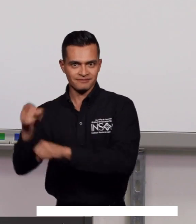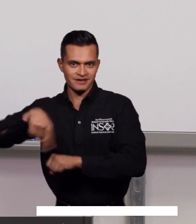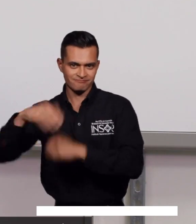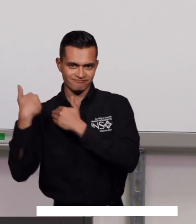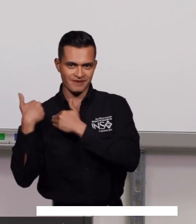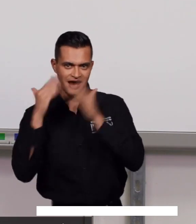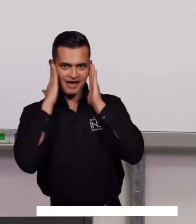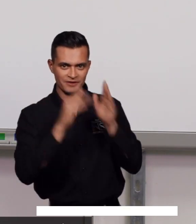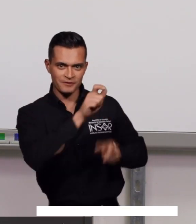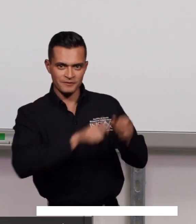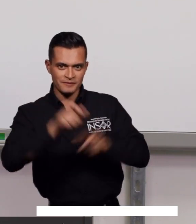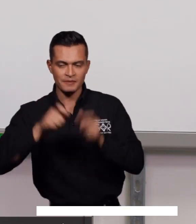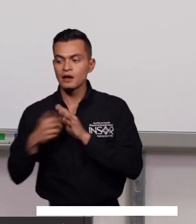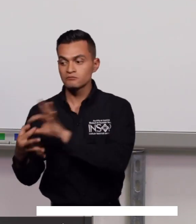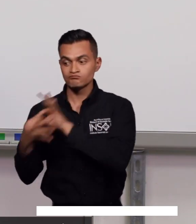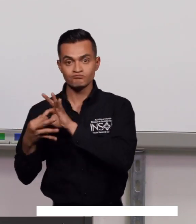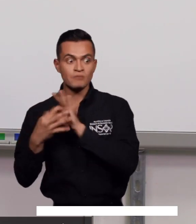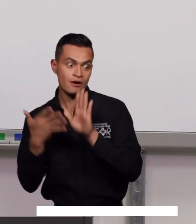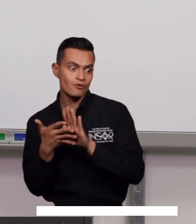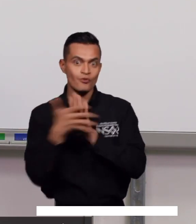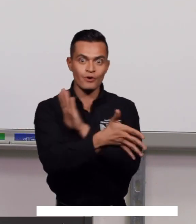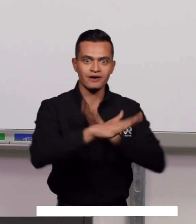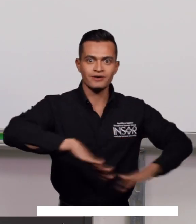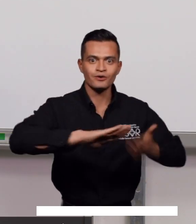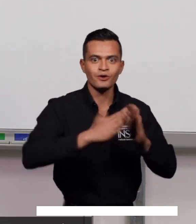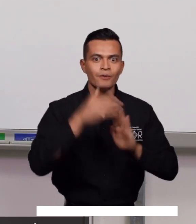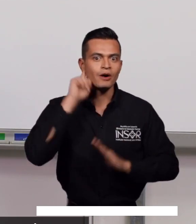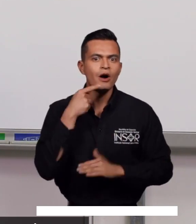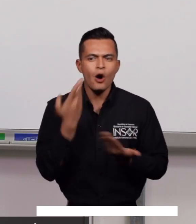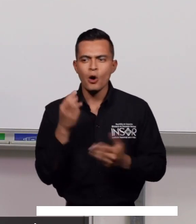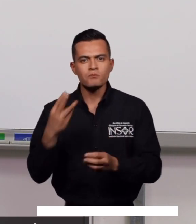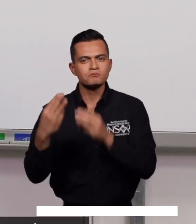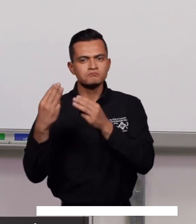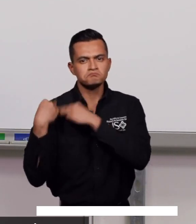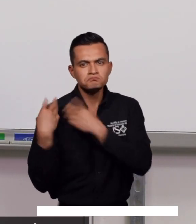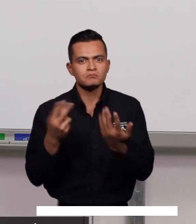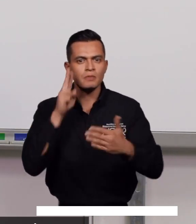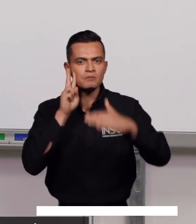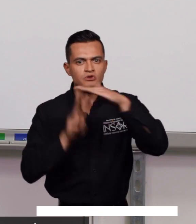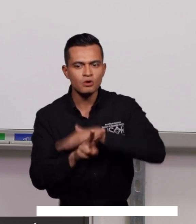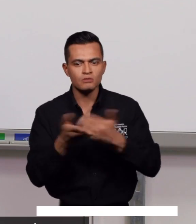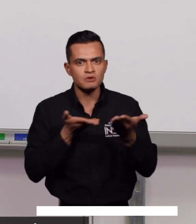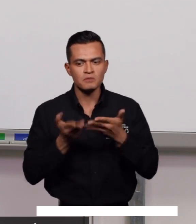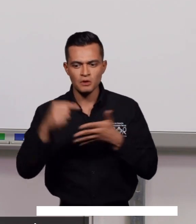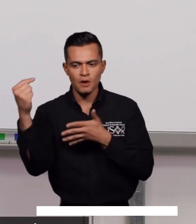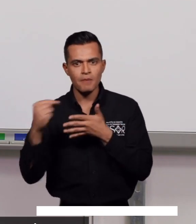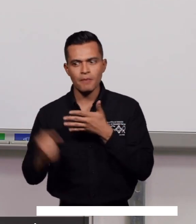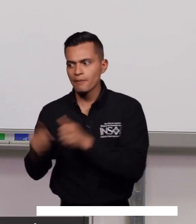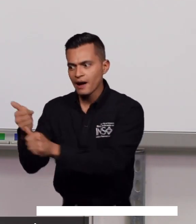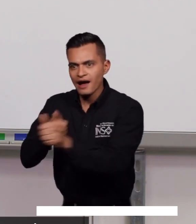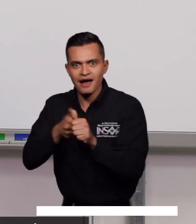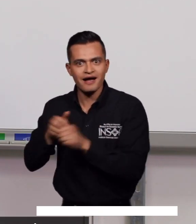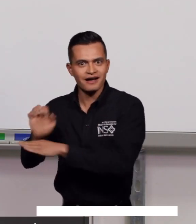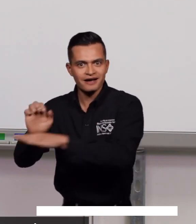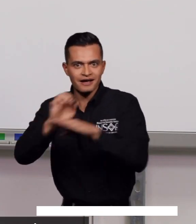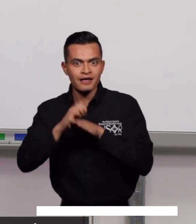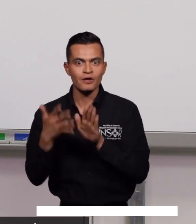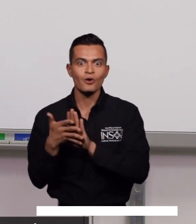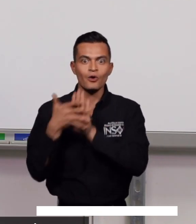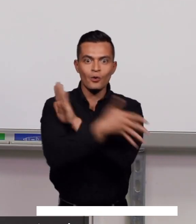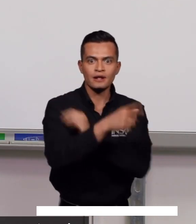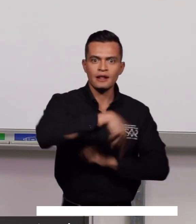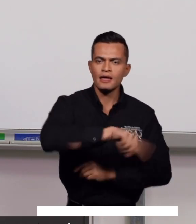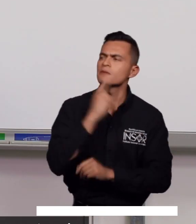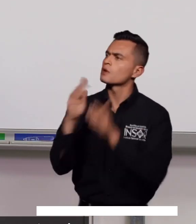mano con las instituciones garantes de derechos, comentarle a la población sorda la misión, la visión y los servicios que presta cada una de las